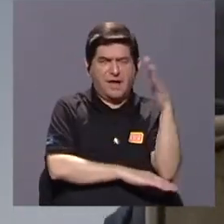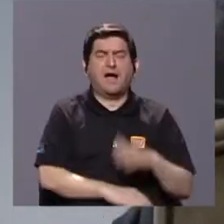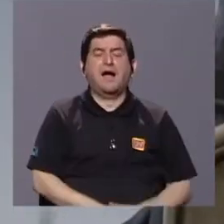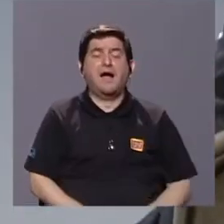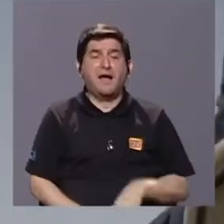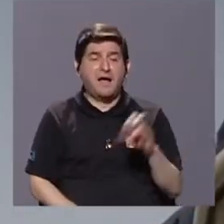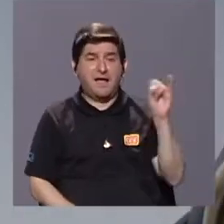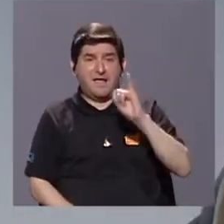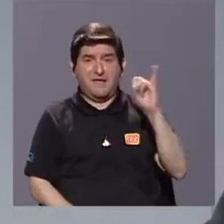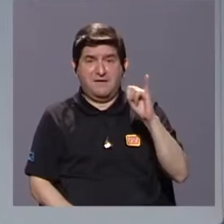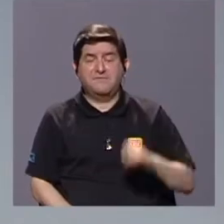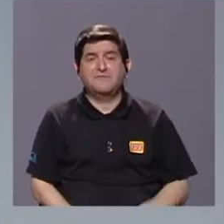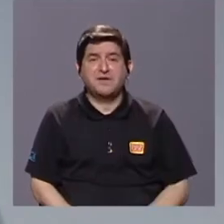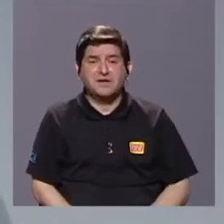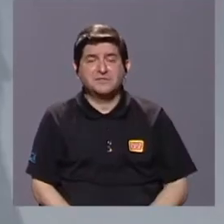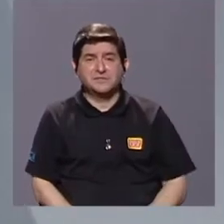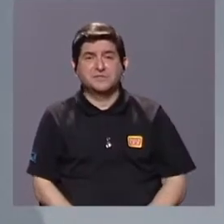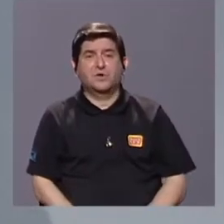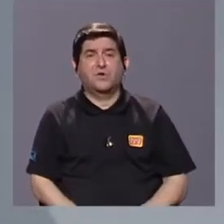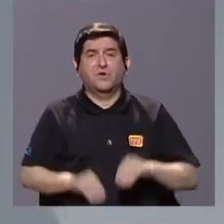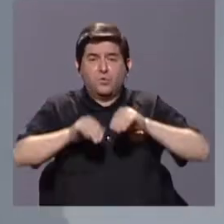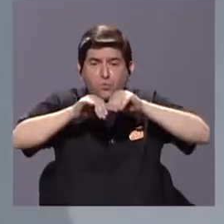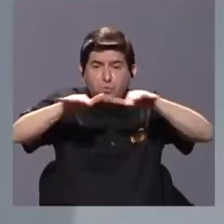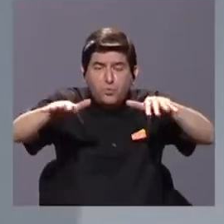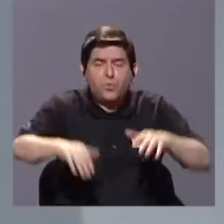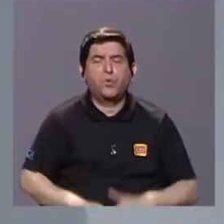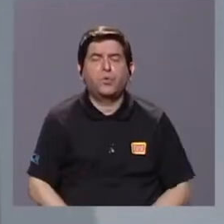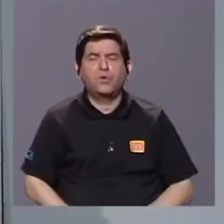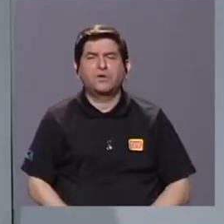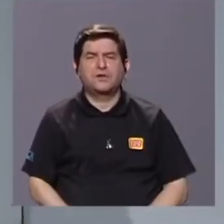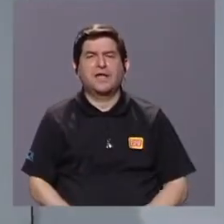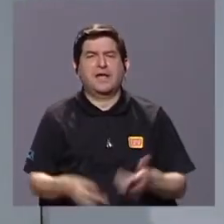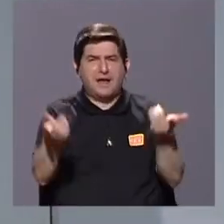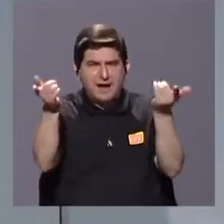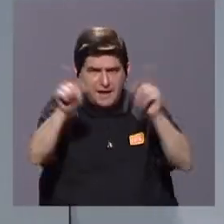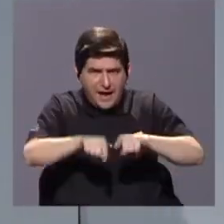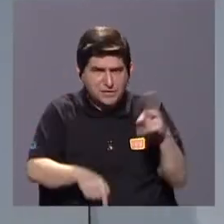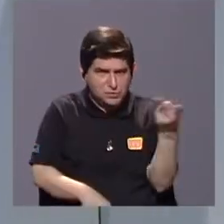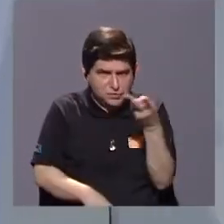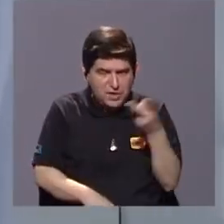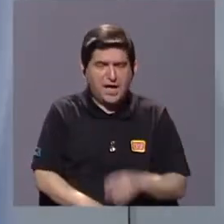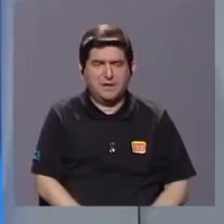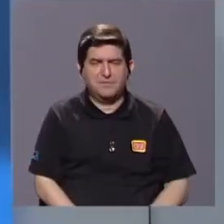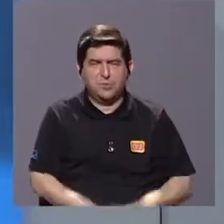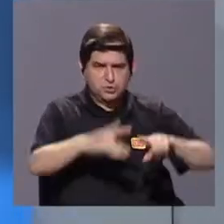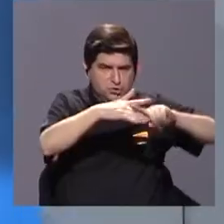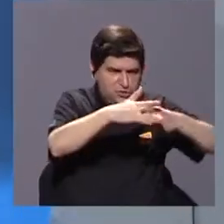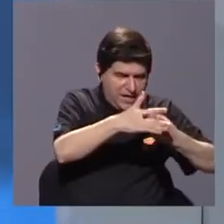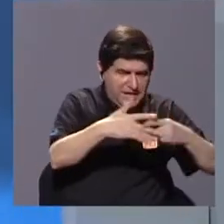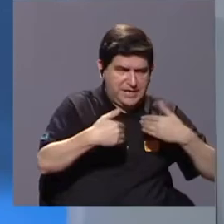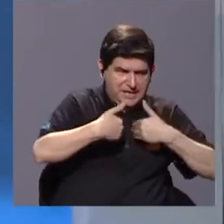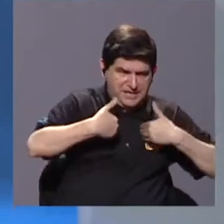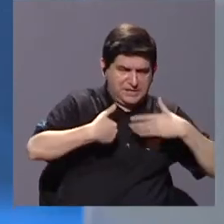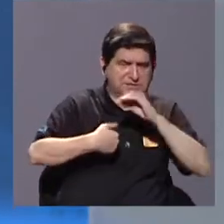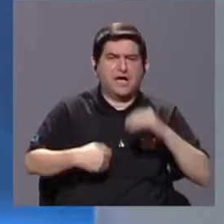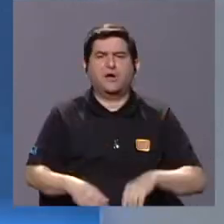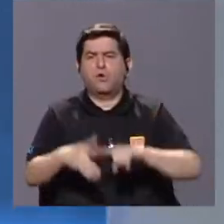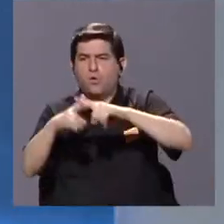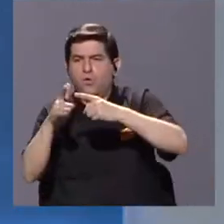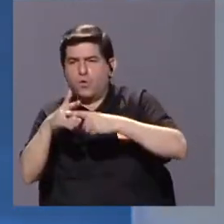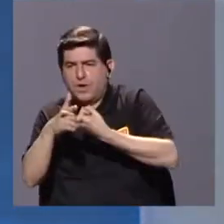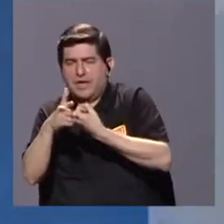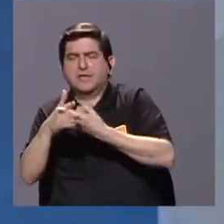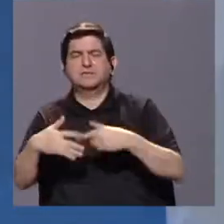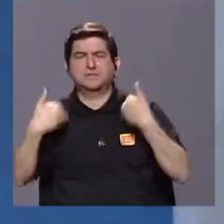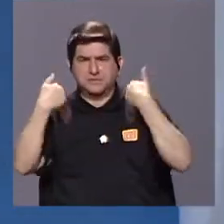infecciosos de enfermedades zoonóticas o enfermedades de zoonosis reversa. Esto se da porque los sitios borde son sitios en